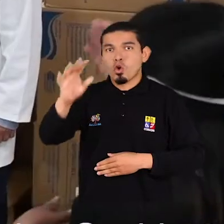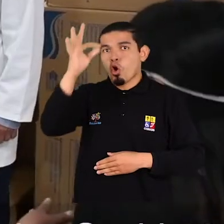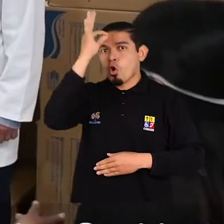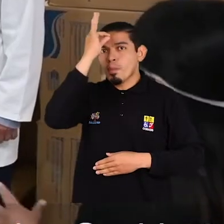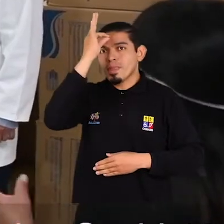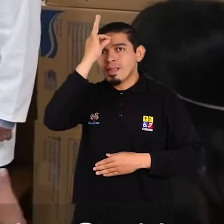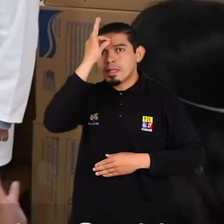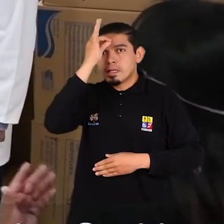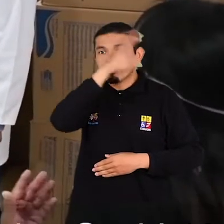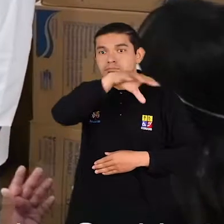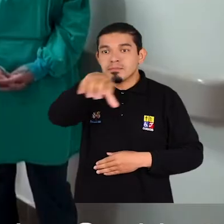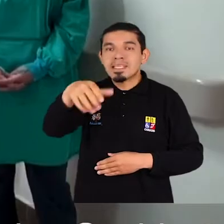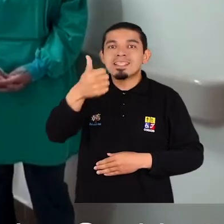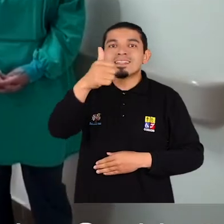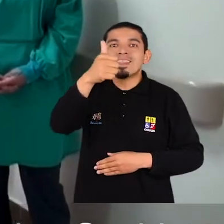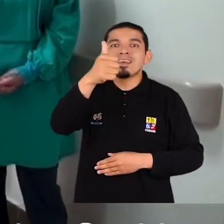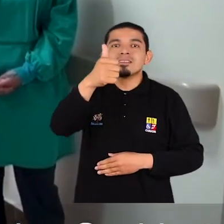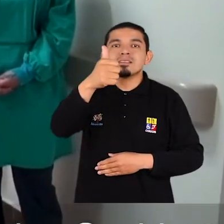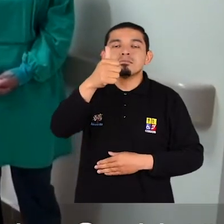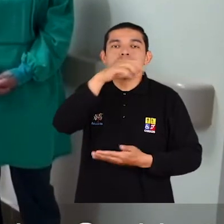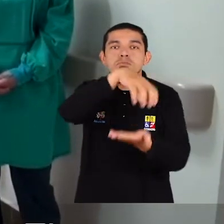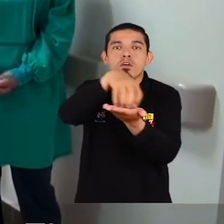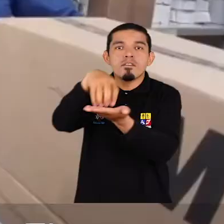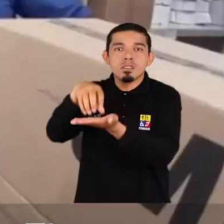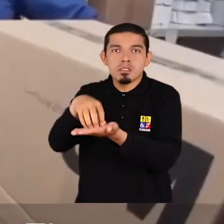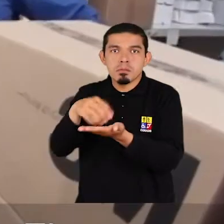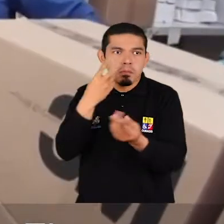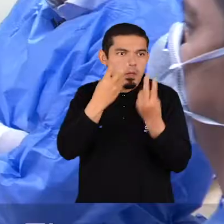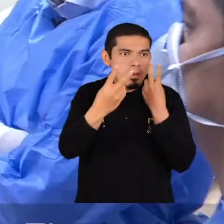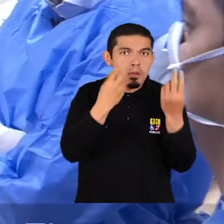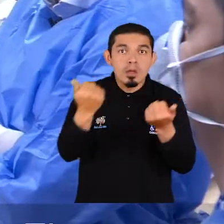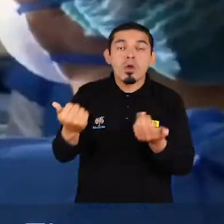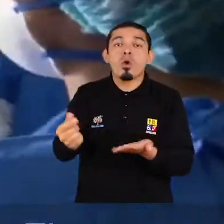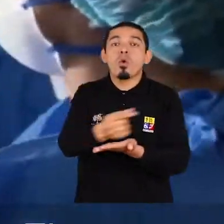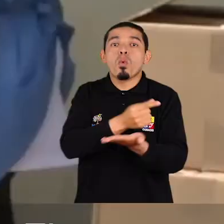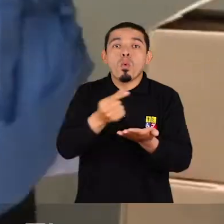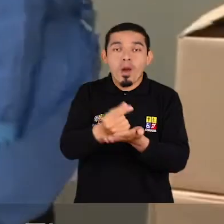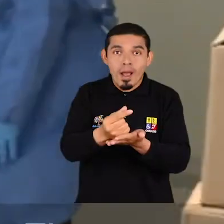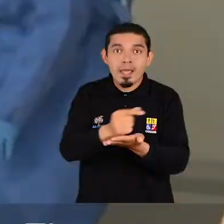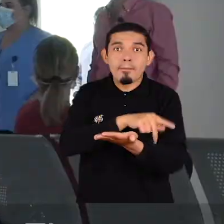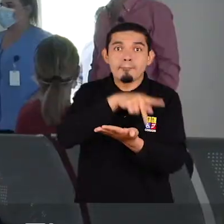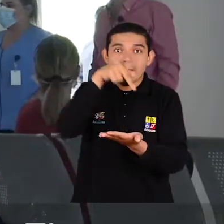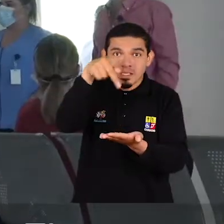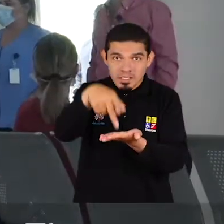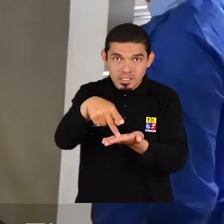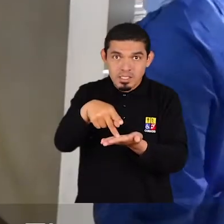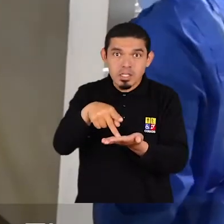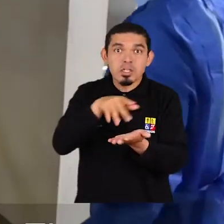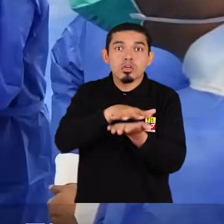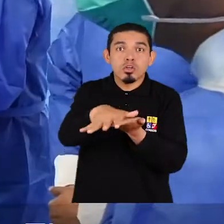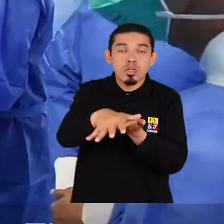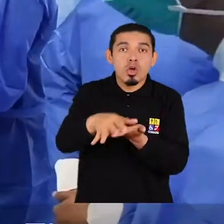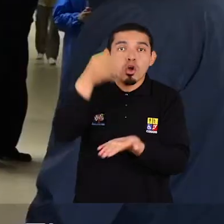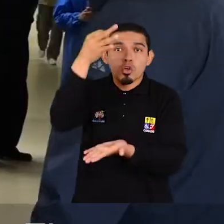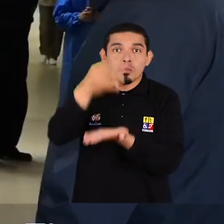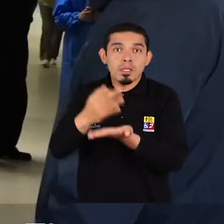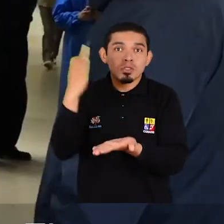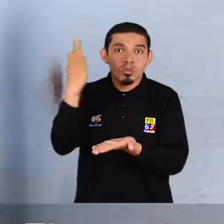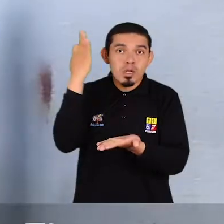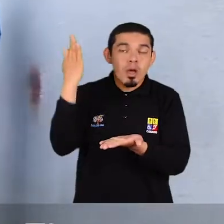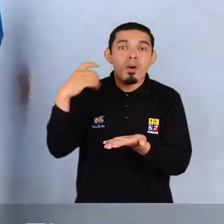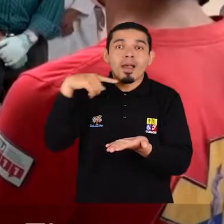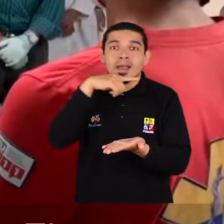en 10 provincias, verificando que no les falte nada. Guayas, Pichincha, Los Ríos, Santelena, Manaví, Cotopaxi, Tunguragua,